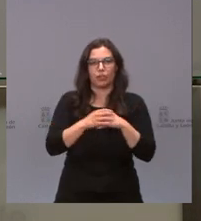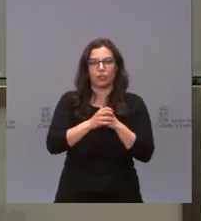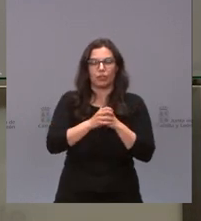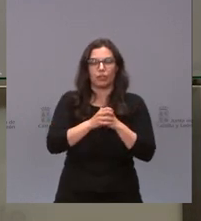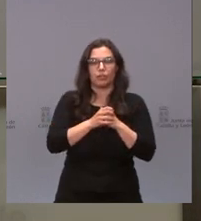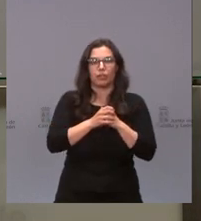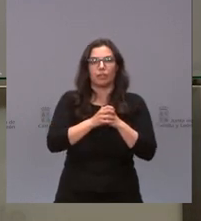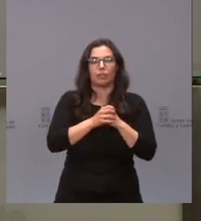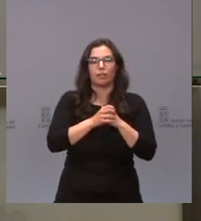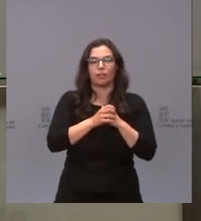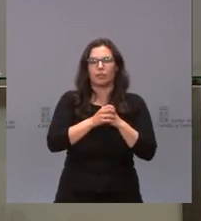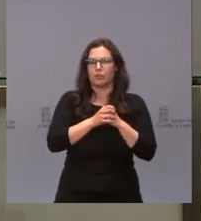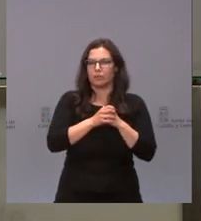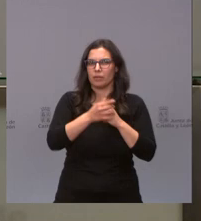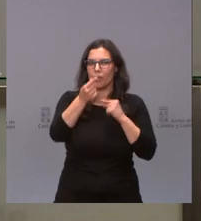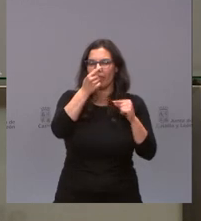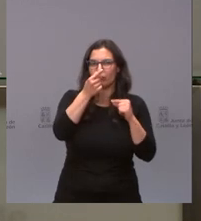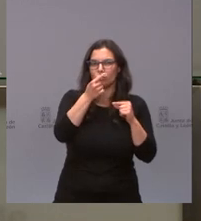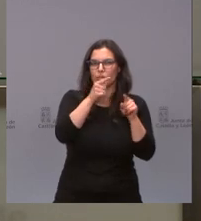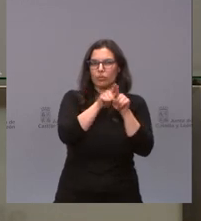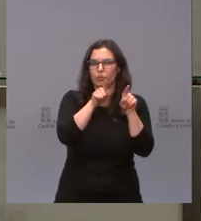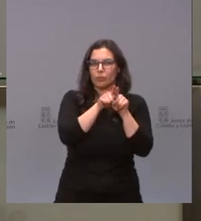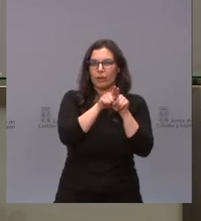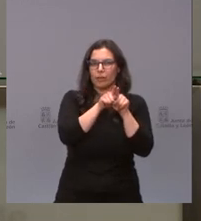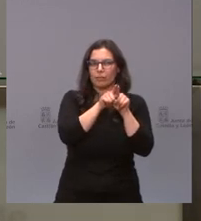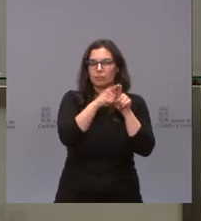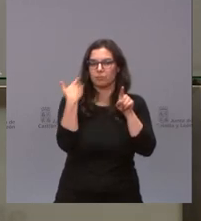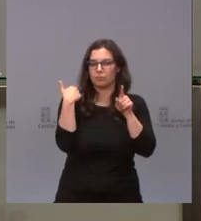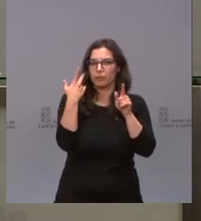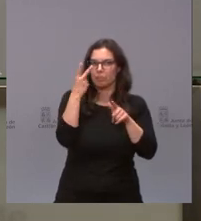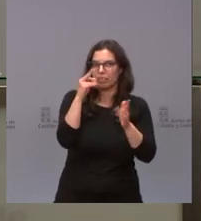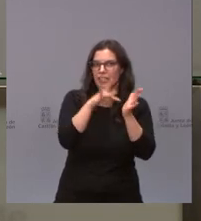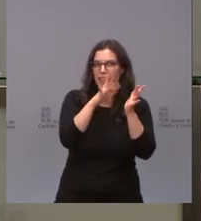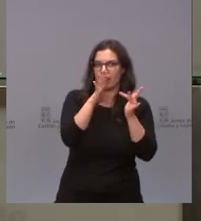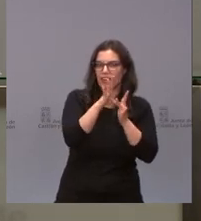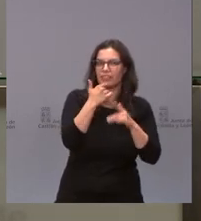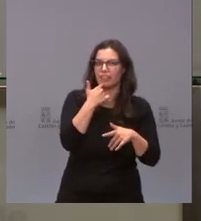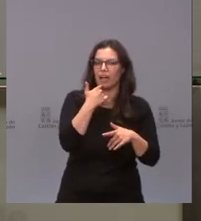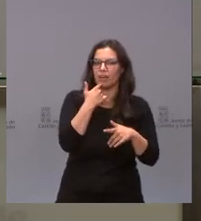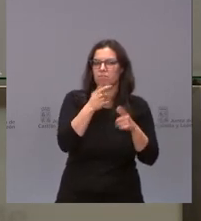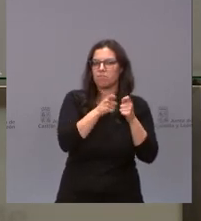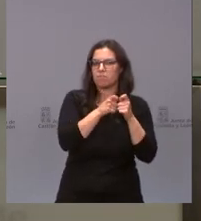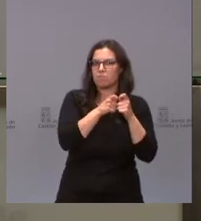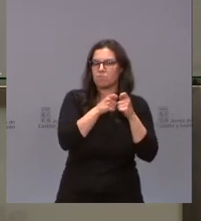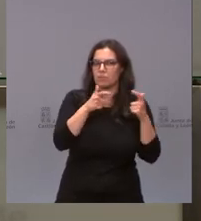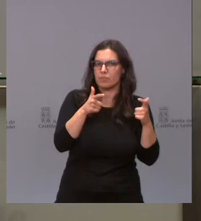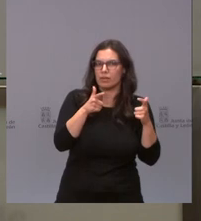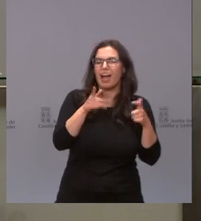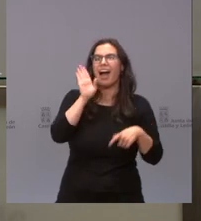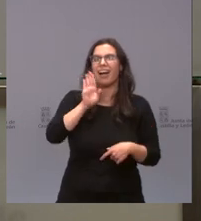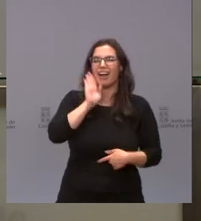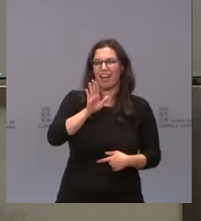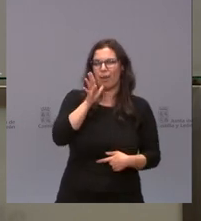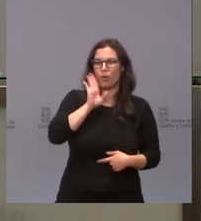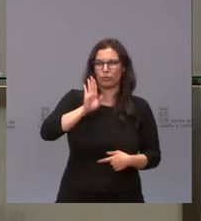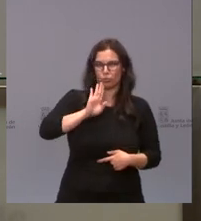de aguas residuales y en eso se puede ver que en los análisis del 20 de abril ya figuraba un aumento significativo en Medina del Campo y